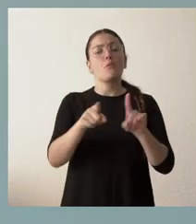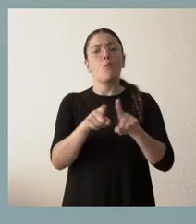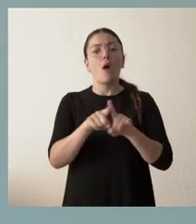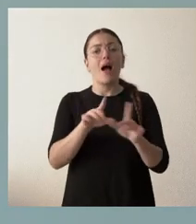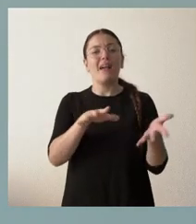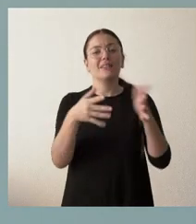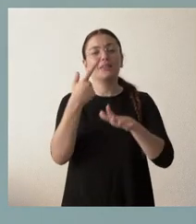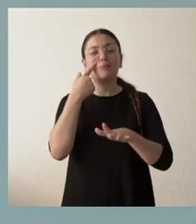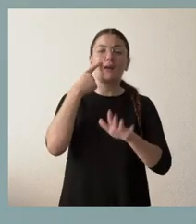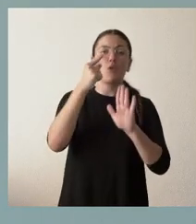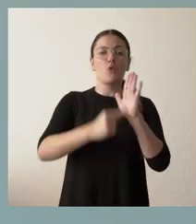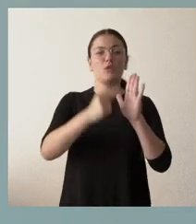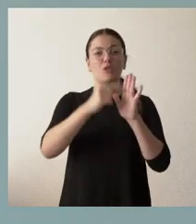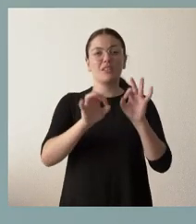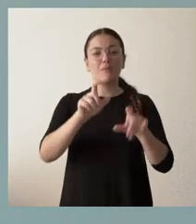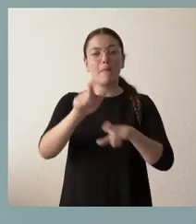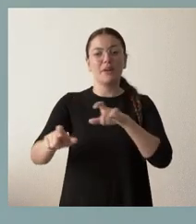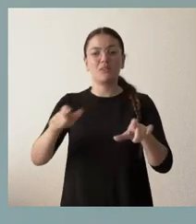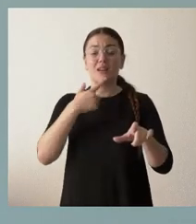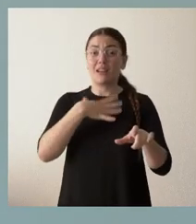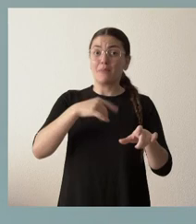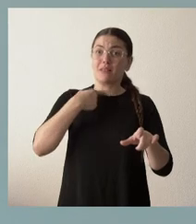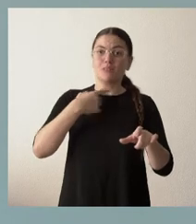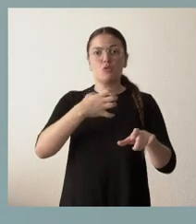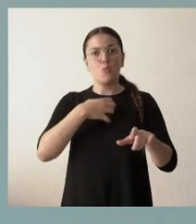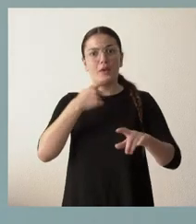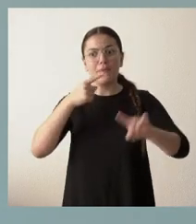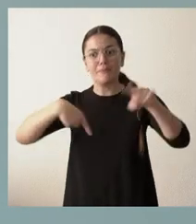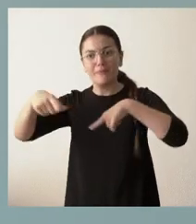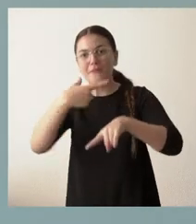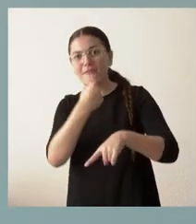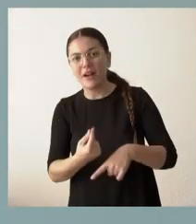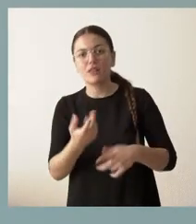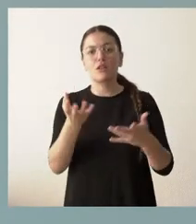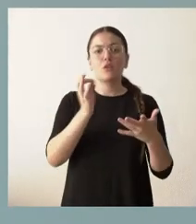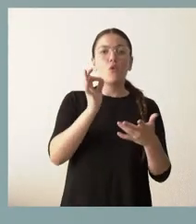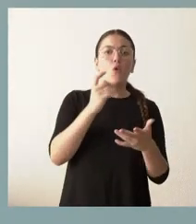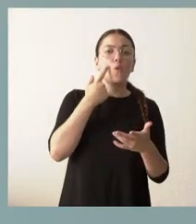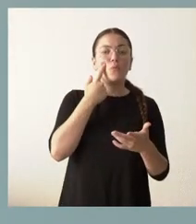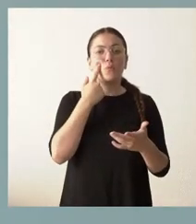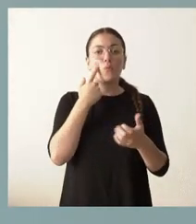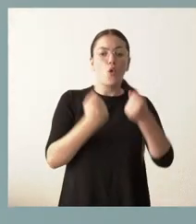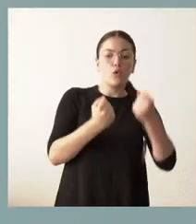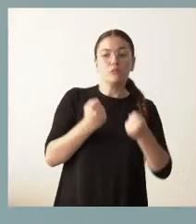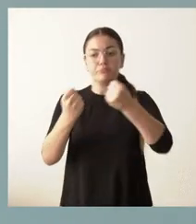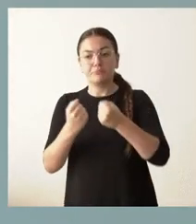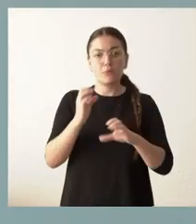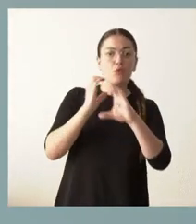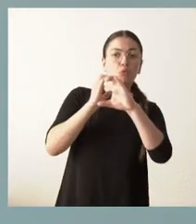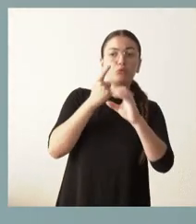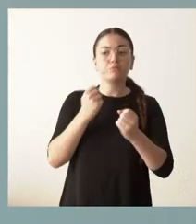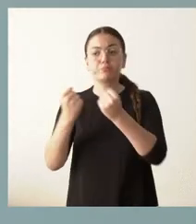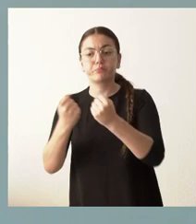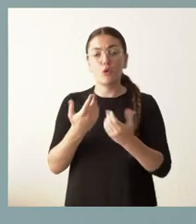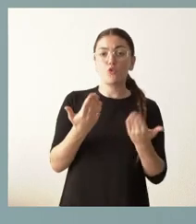condiciones de personas que quizá no tienen esas condiciones de movilidad, de disponer de medios de transporte y, por tanto, que